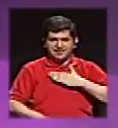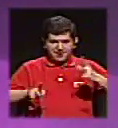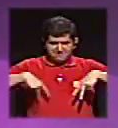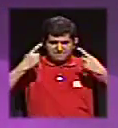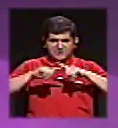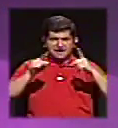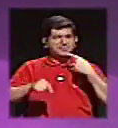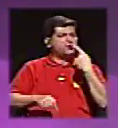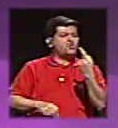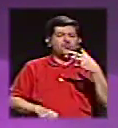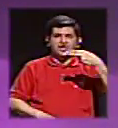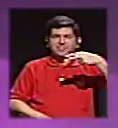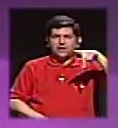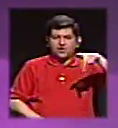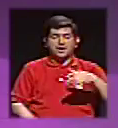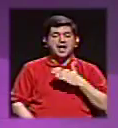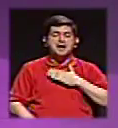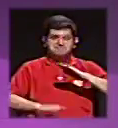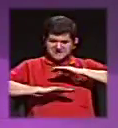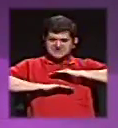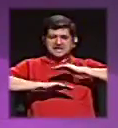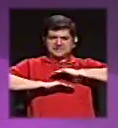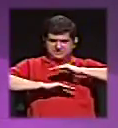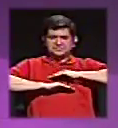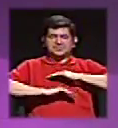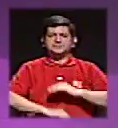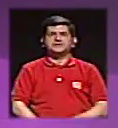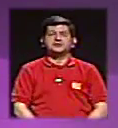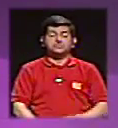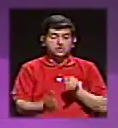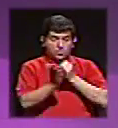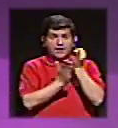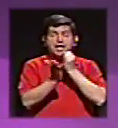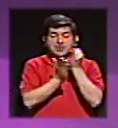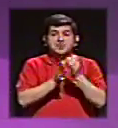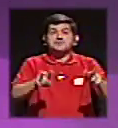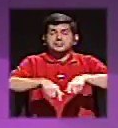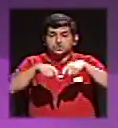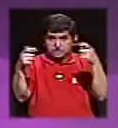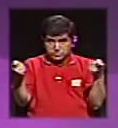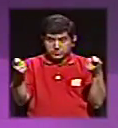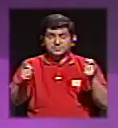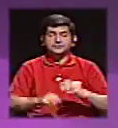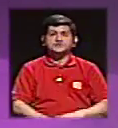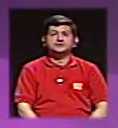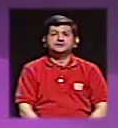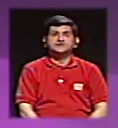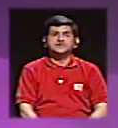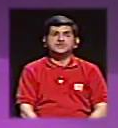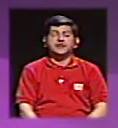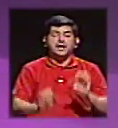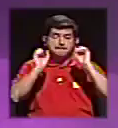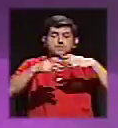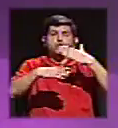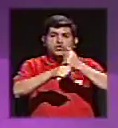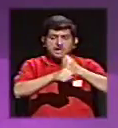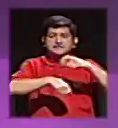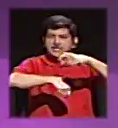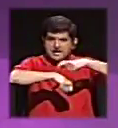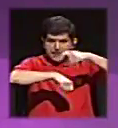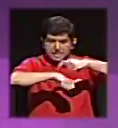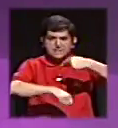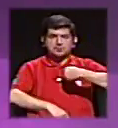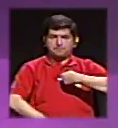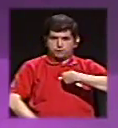lo que Ani decía, por ejemplo, a mí me ha causado mucha satisfacción dentro de las investigaciones periodísticas, por ejemplo, que se lograron hacer cuando